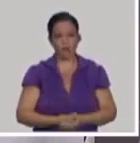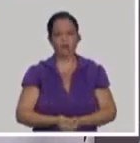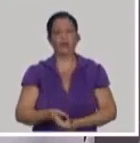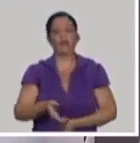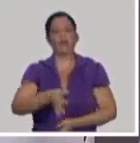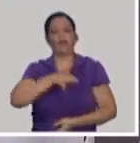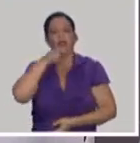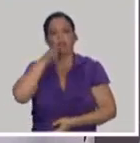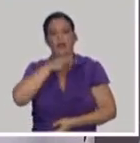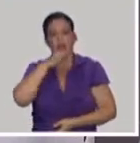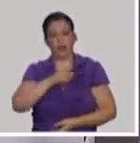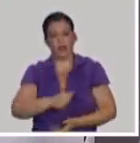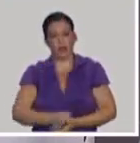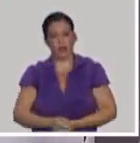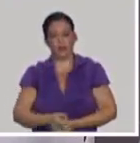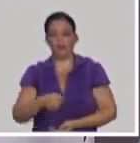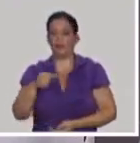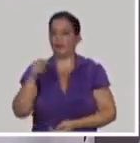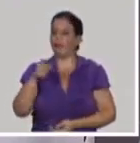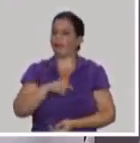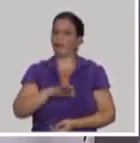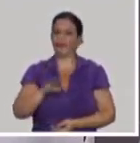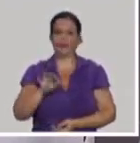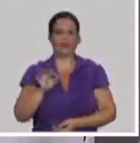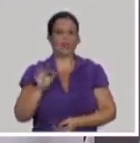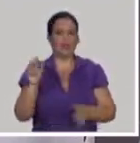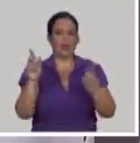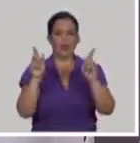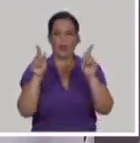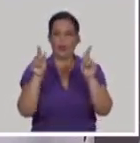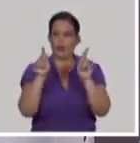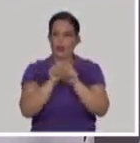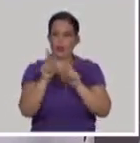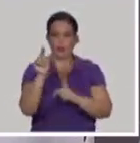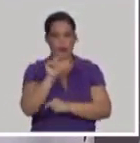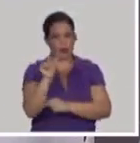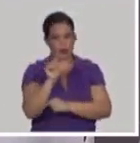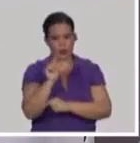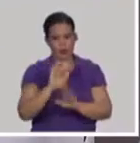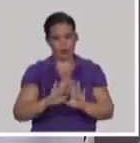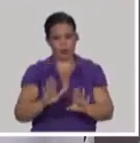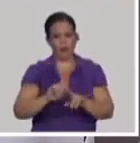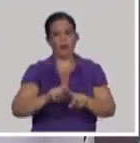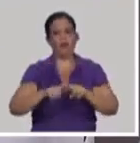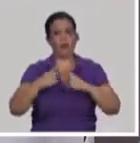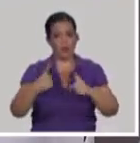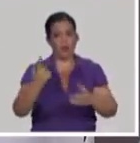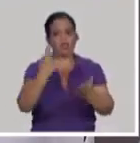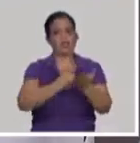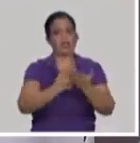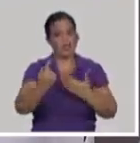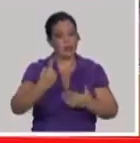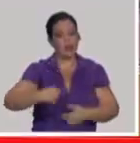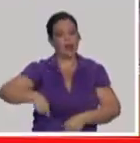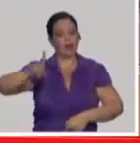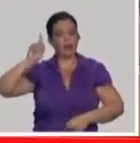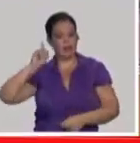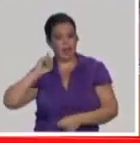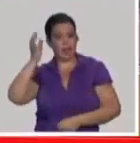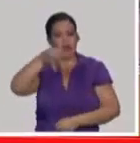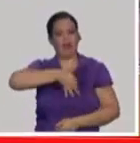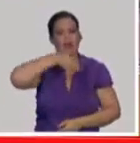yo sobre la respuesta inmune no voy a hablar mucho por un solo motivo. Y es porque la doctora Adama, la semana pasada, estuvo en la mesa. Varios elementos, sí.